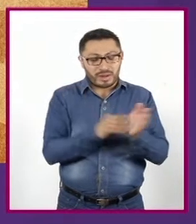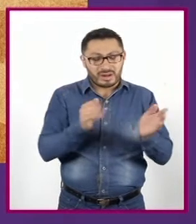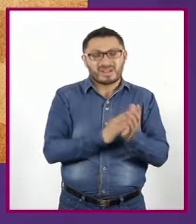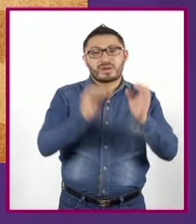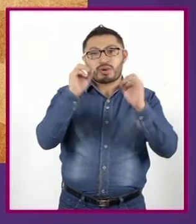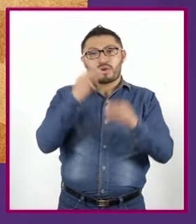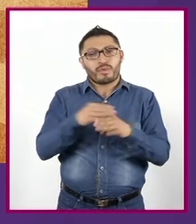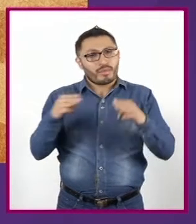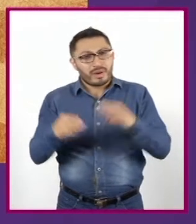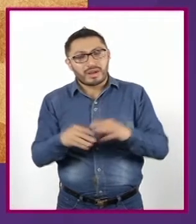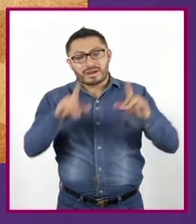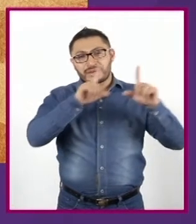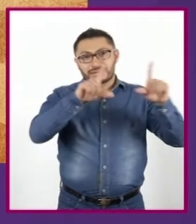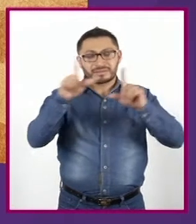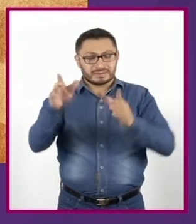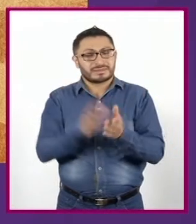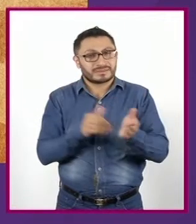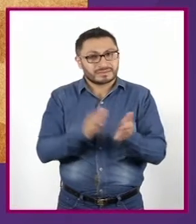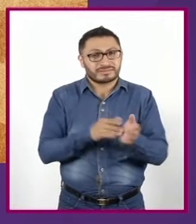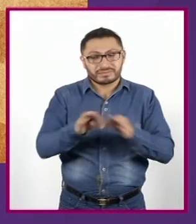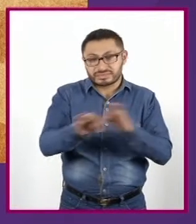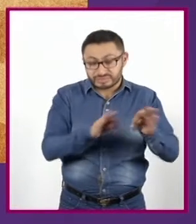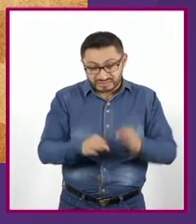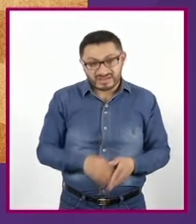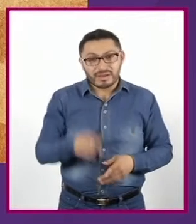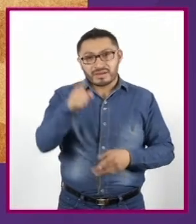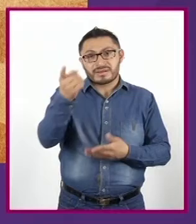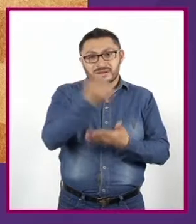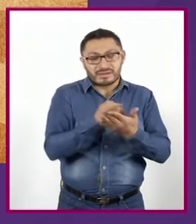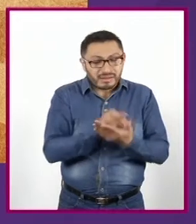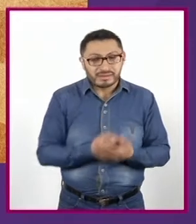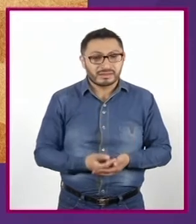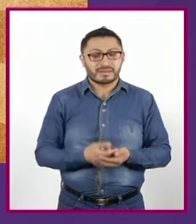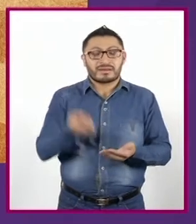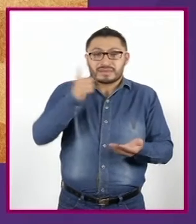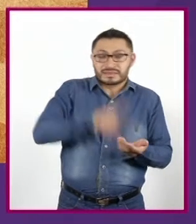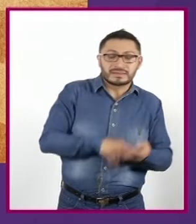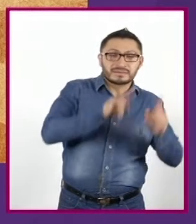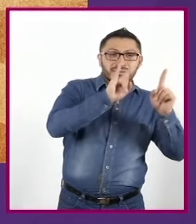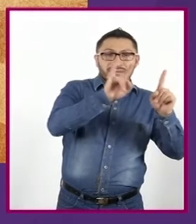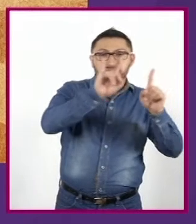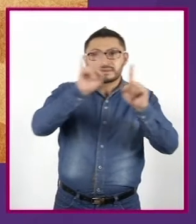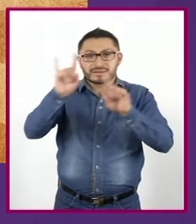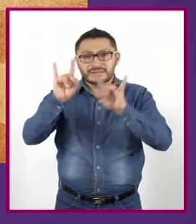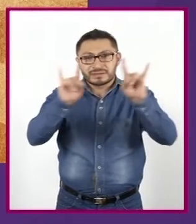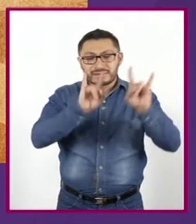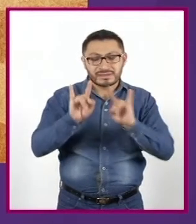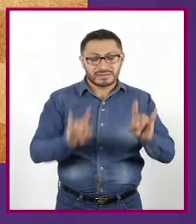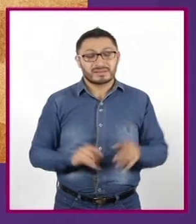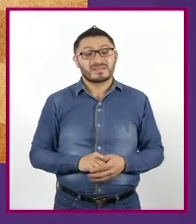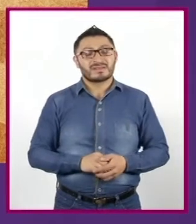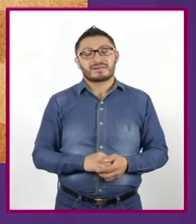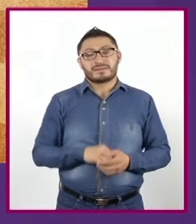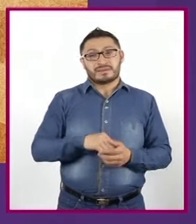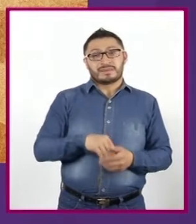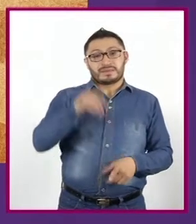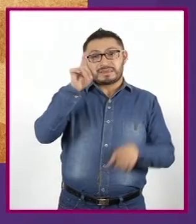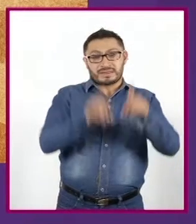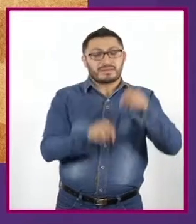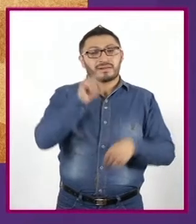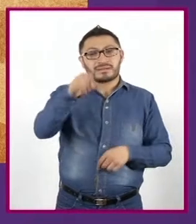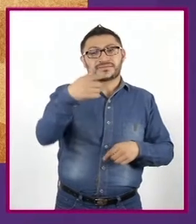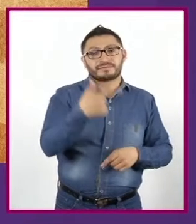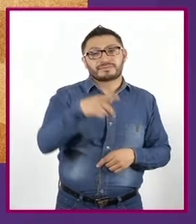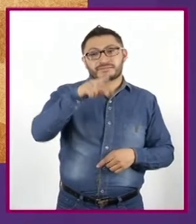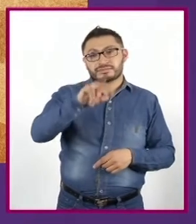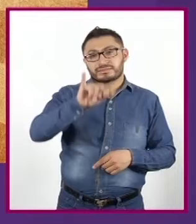trabajo y dibújalas Realiza tus dibujos dentro de cada viñeta o cuadro De acuerdo con tu guión de